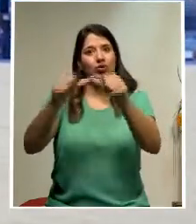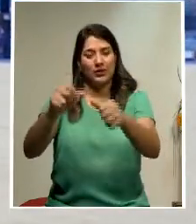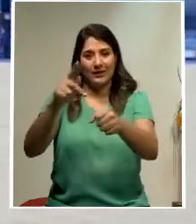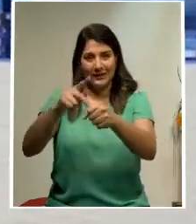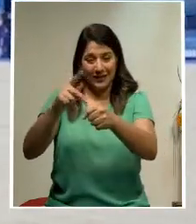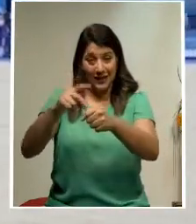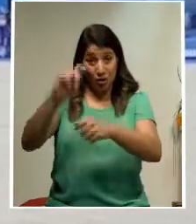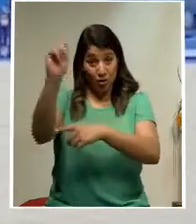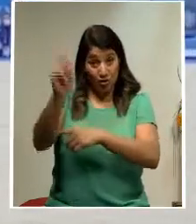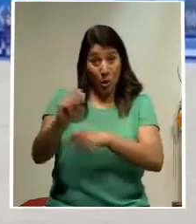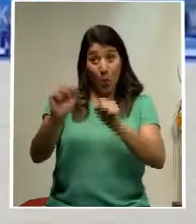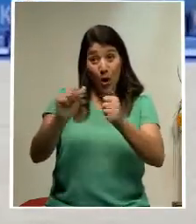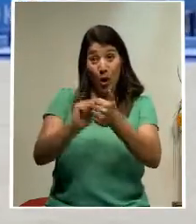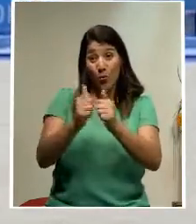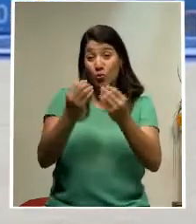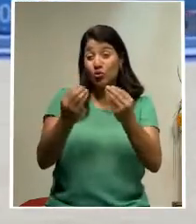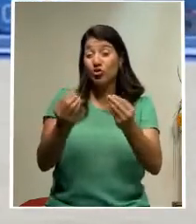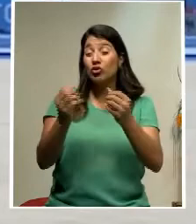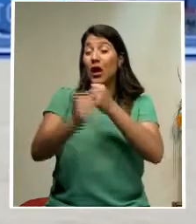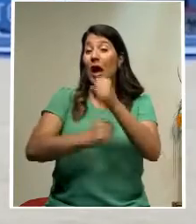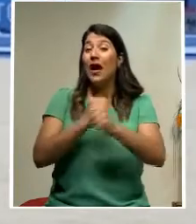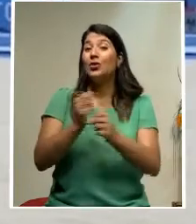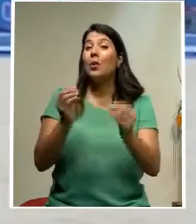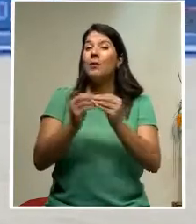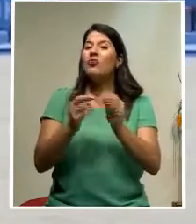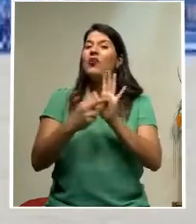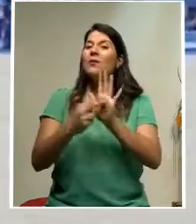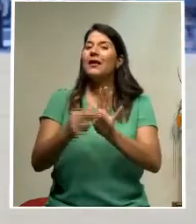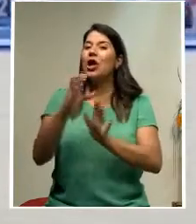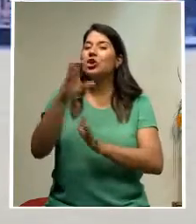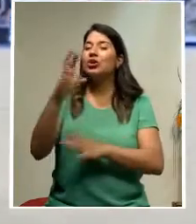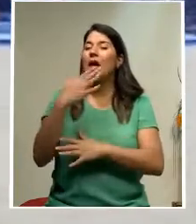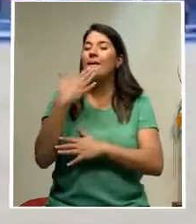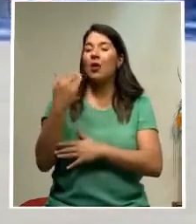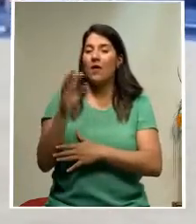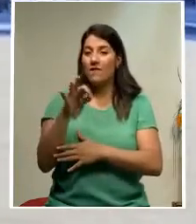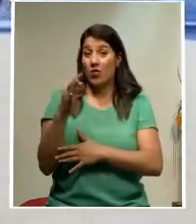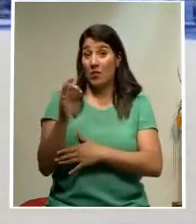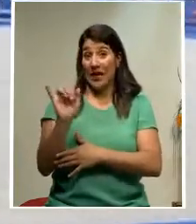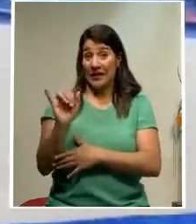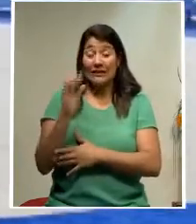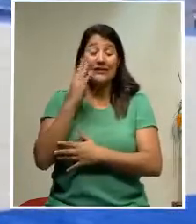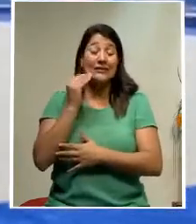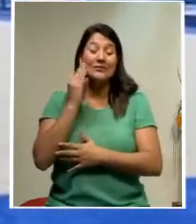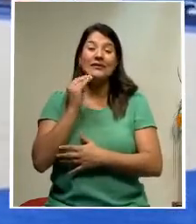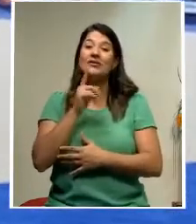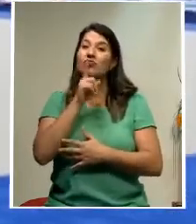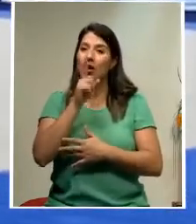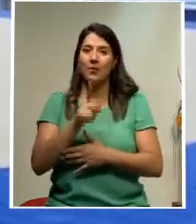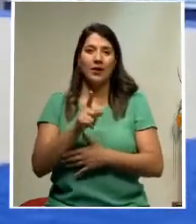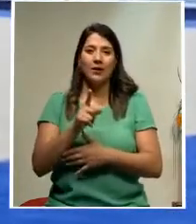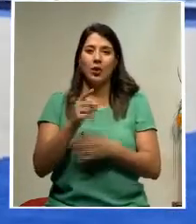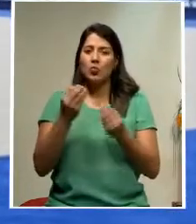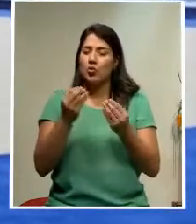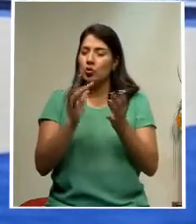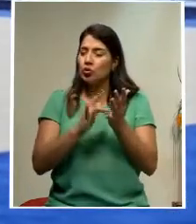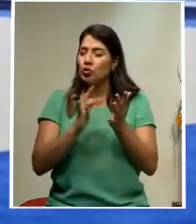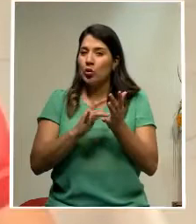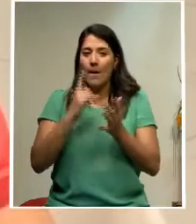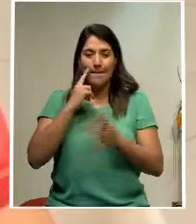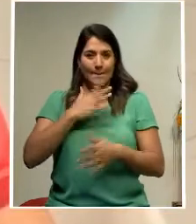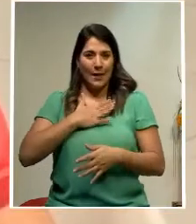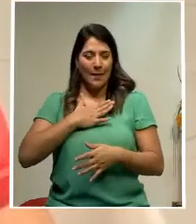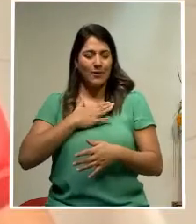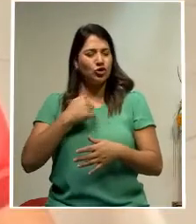años más y poder seguir representando a Costa Rica de la mejor forma. Esta experiencia, la verdad, fue muy provechosa para mí, lo